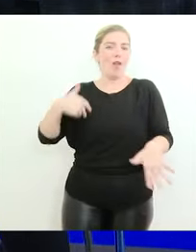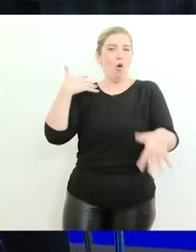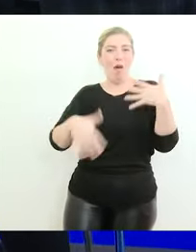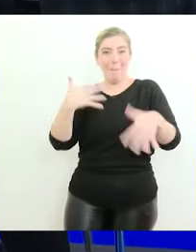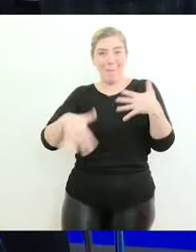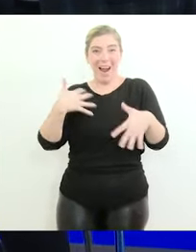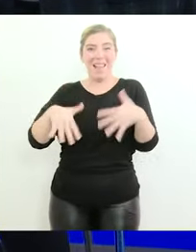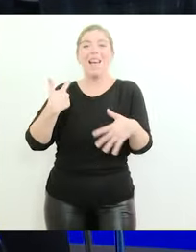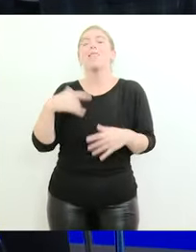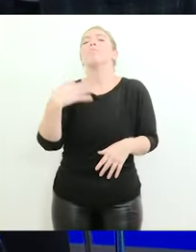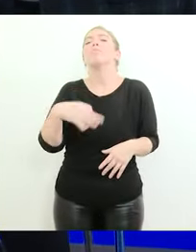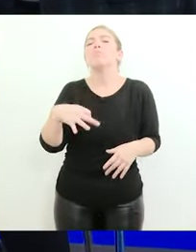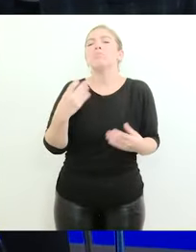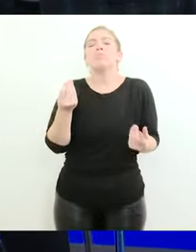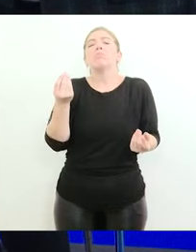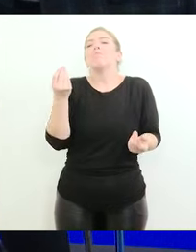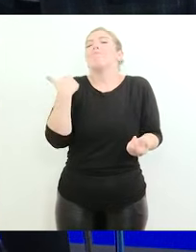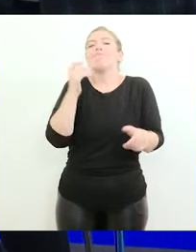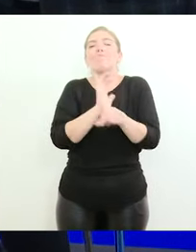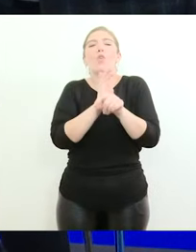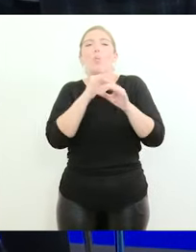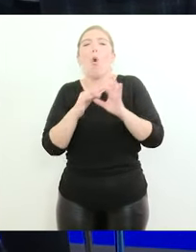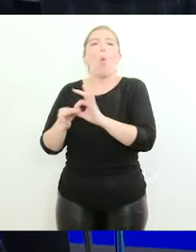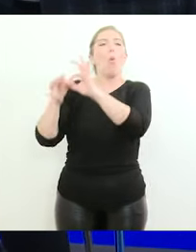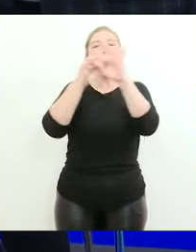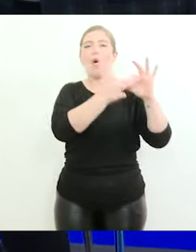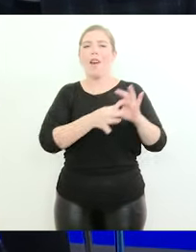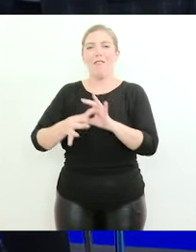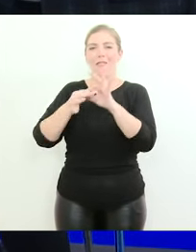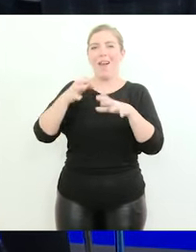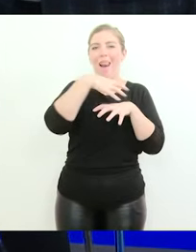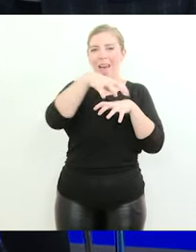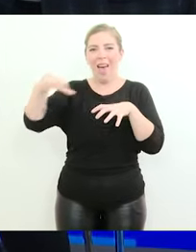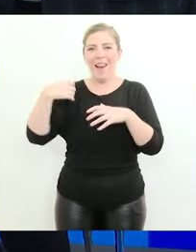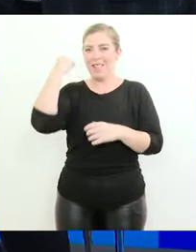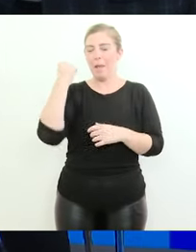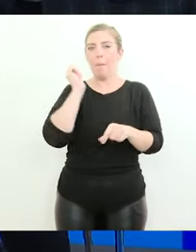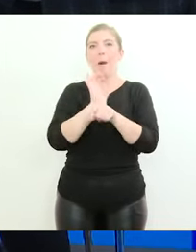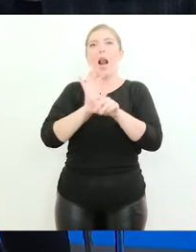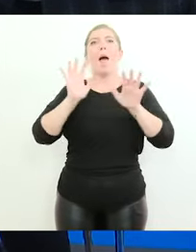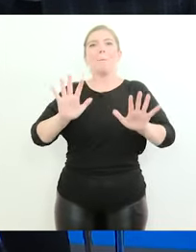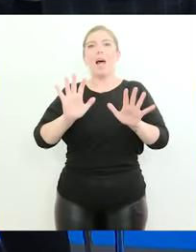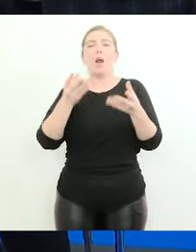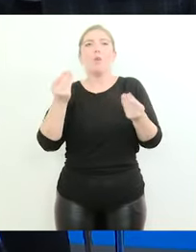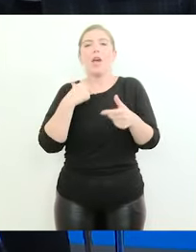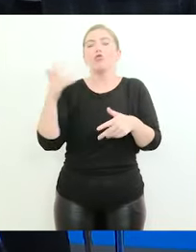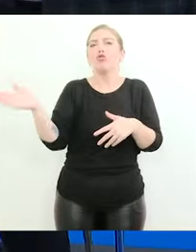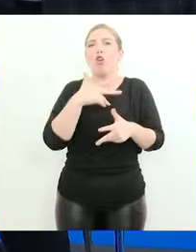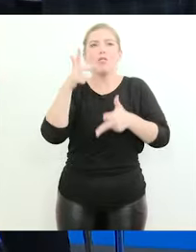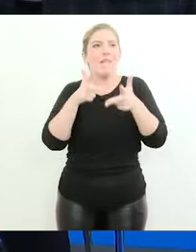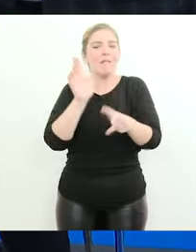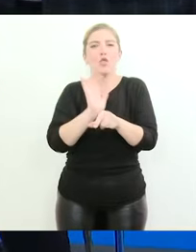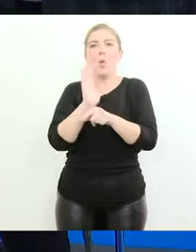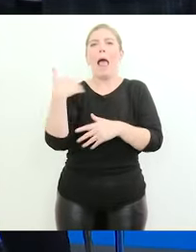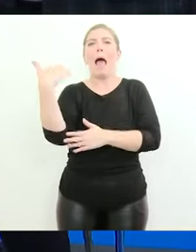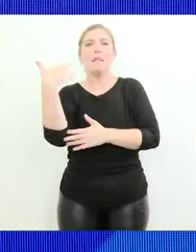de tratar de unificar todas las áreas económicas para parar una sangría que hacía que todo el mundo hablara de la asamblea legislativa y